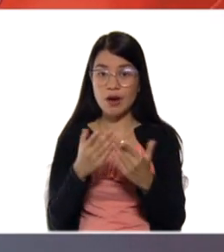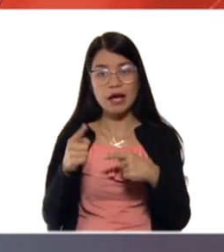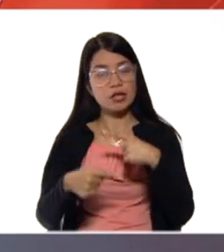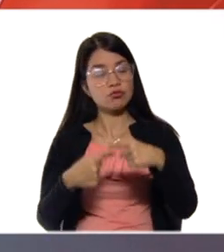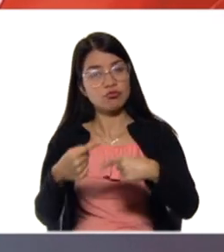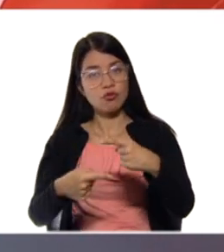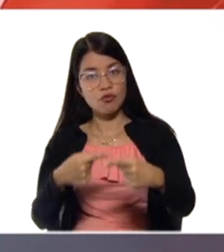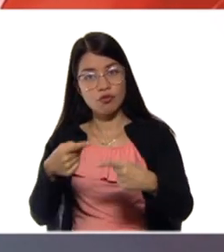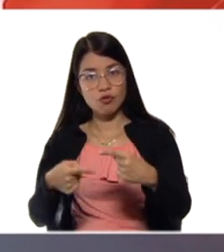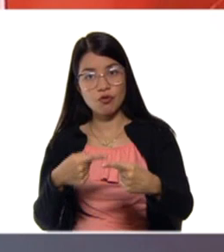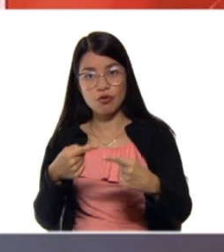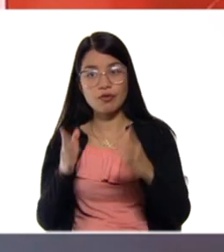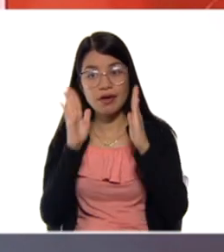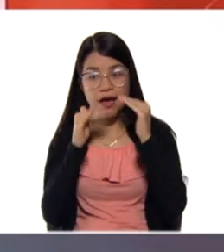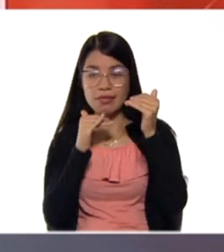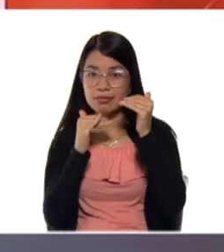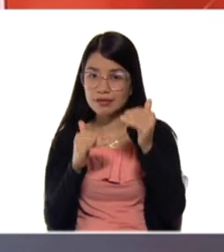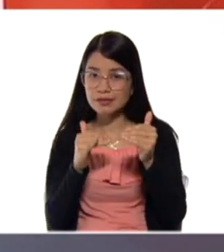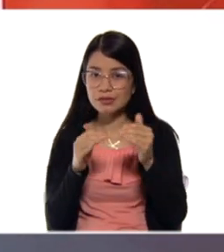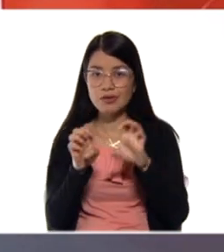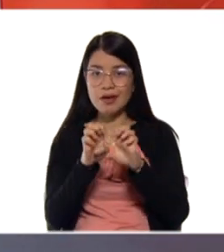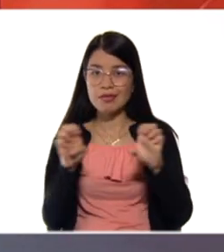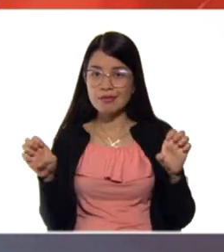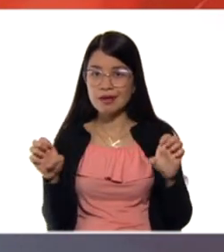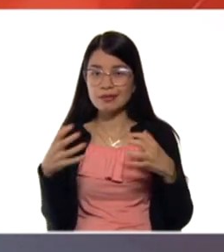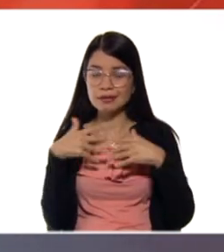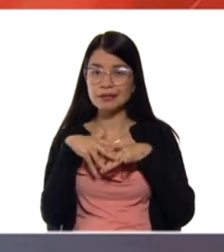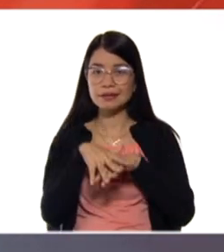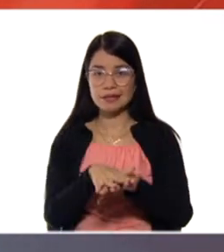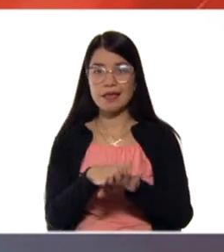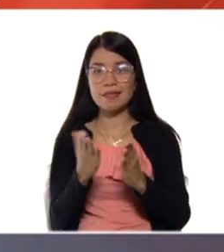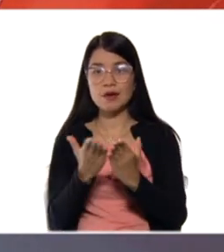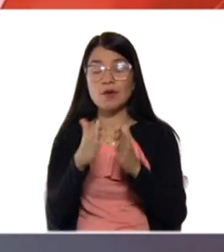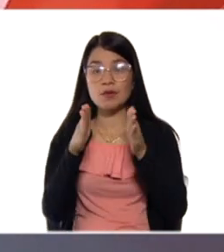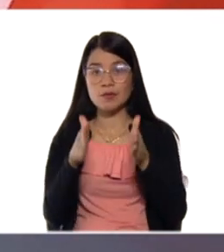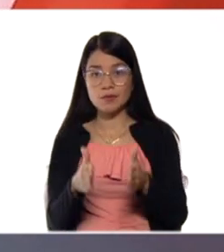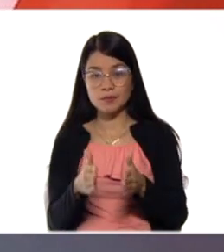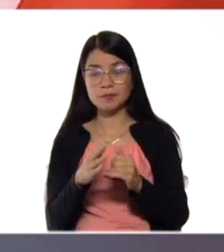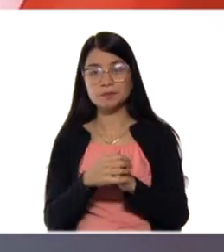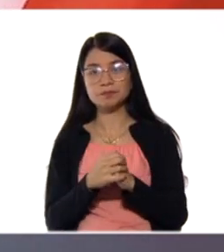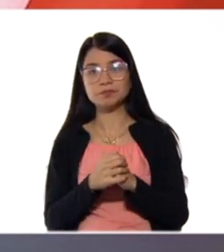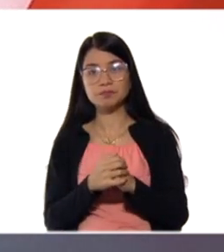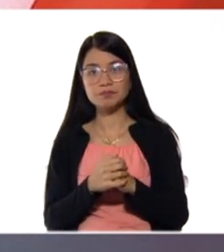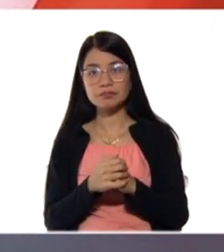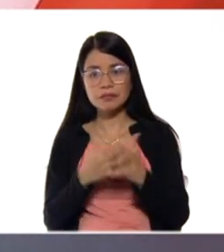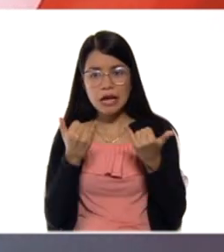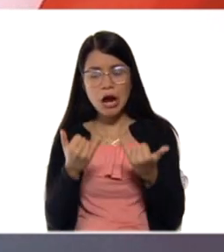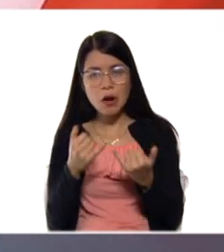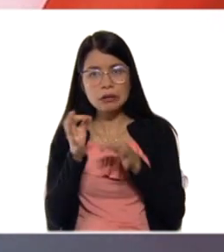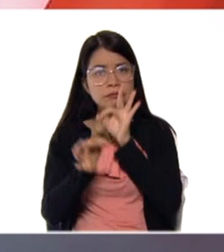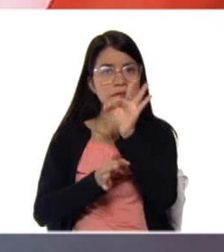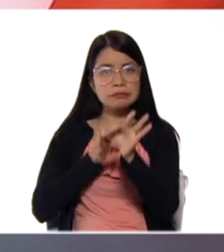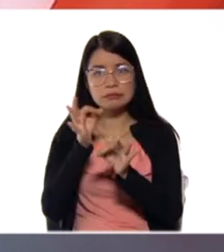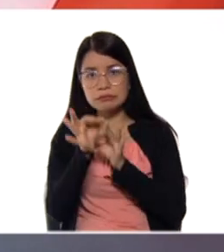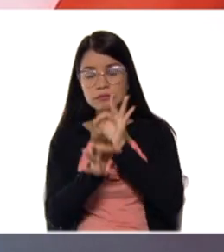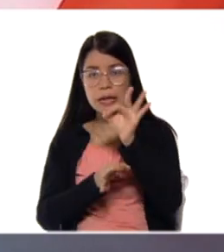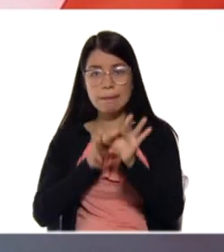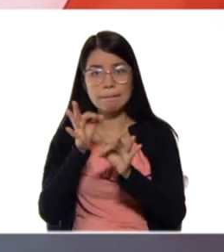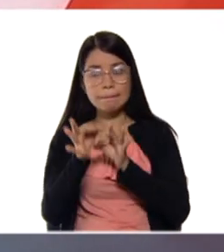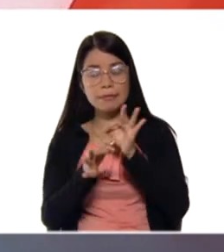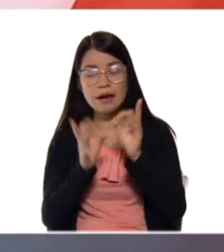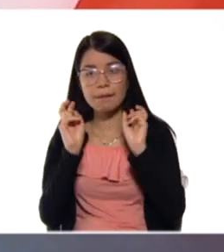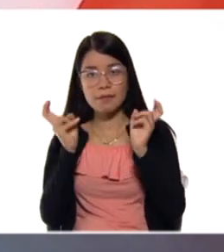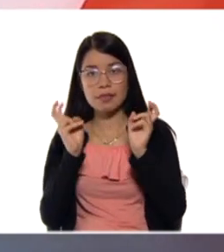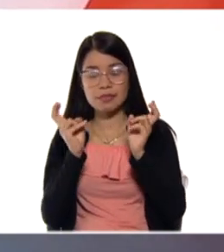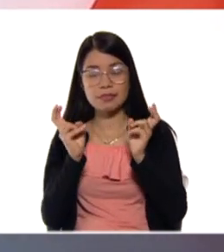garantizan la atención educativa integral de nuestros estudiantes. Hablemos entonces acerca de lo que a